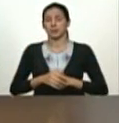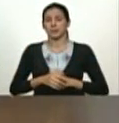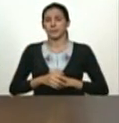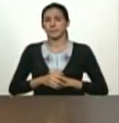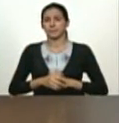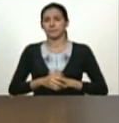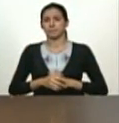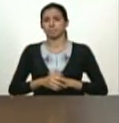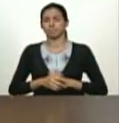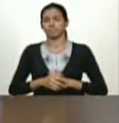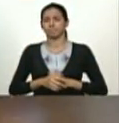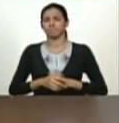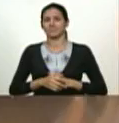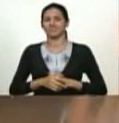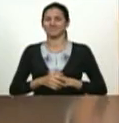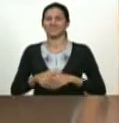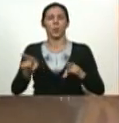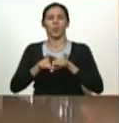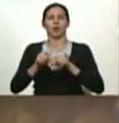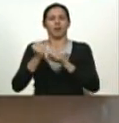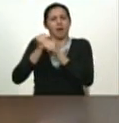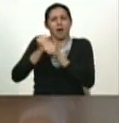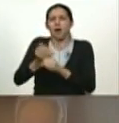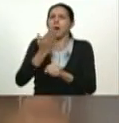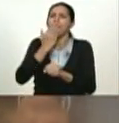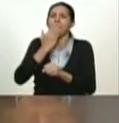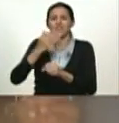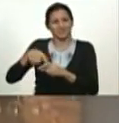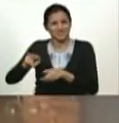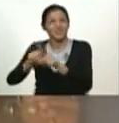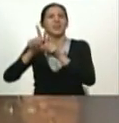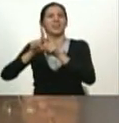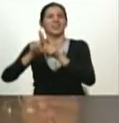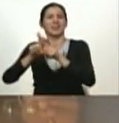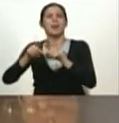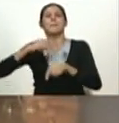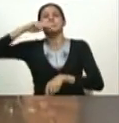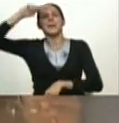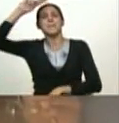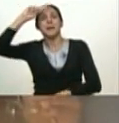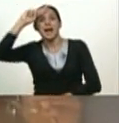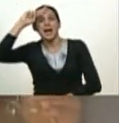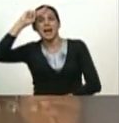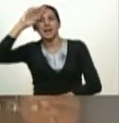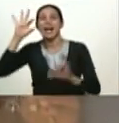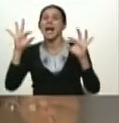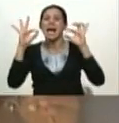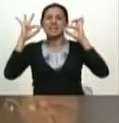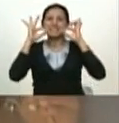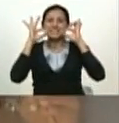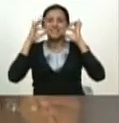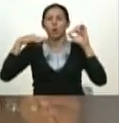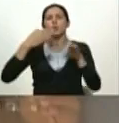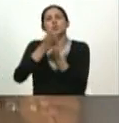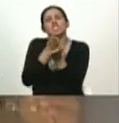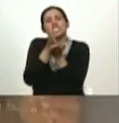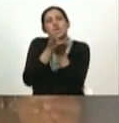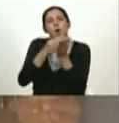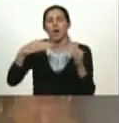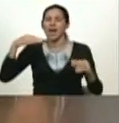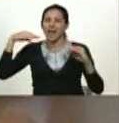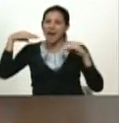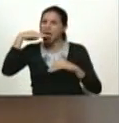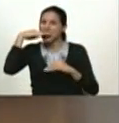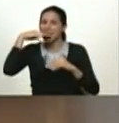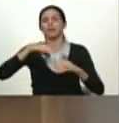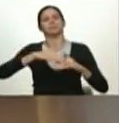yo creo que eso lo sacaba de Tarzán Jorge Rodríguez Padre Tarzán que se ponía un cuchillo en la boca el Tarzán de nuestra época y se lanzaban a nadar el